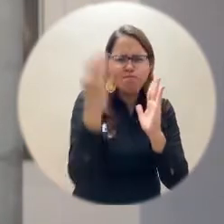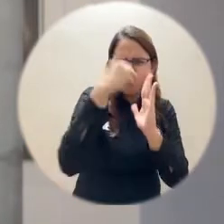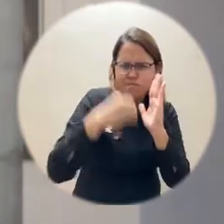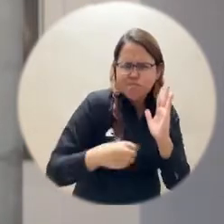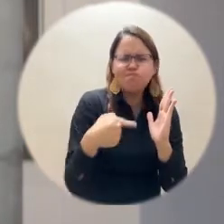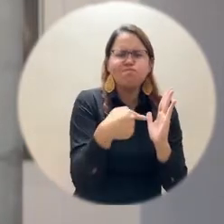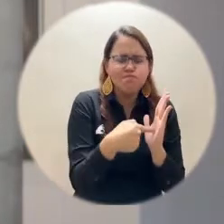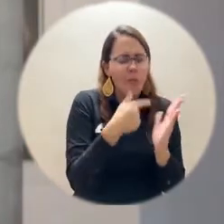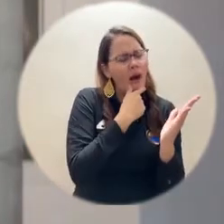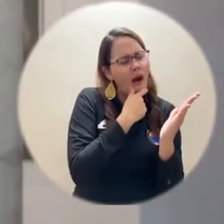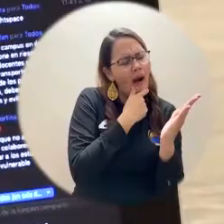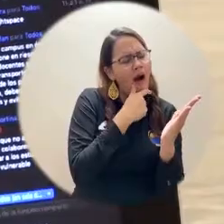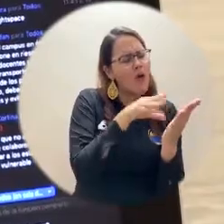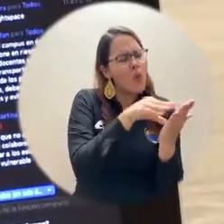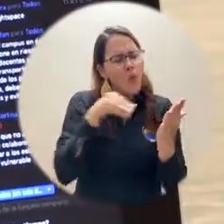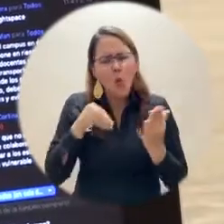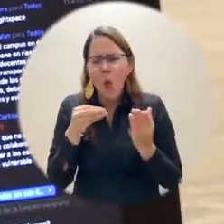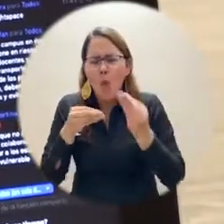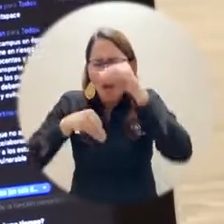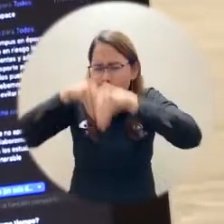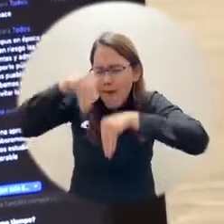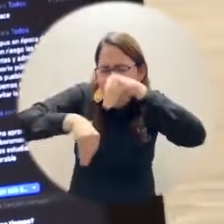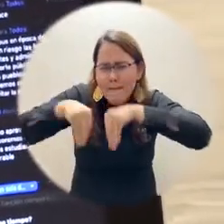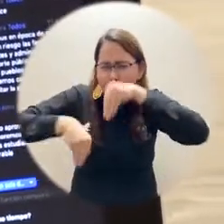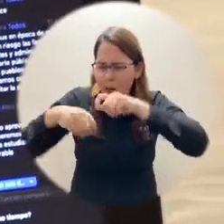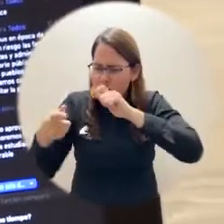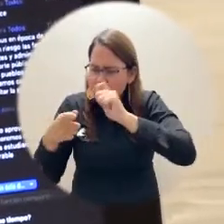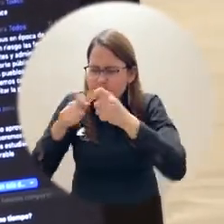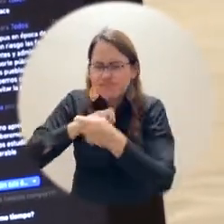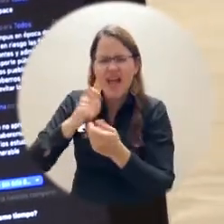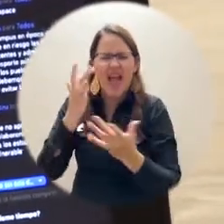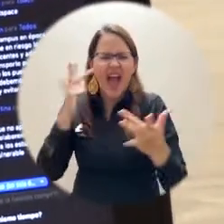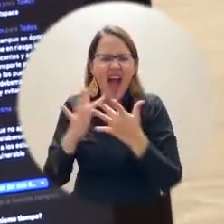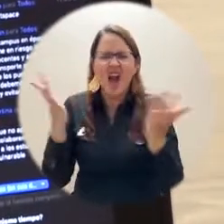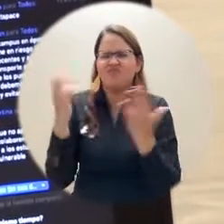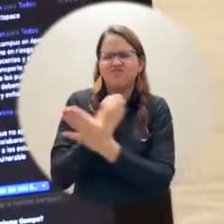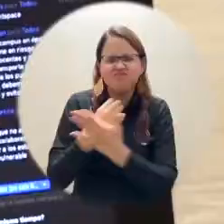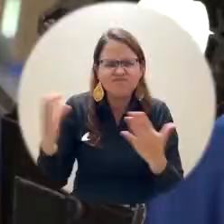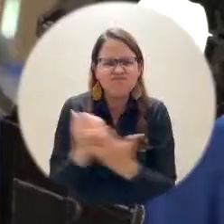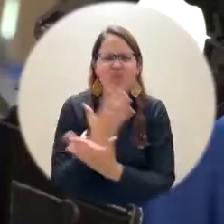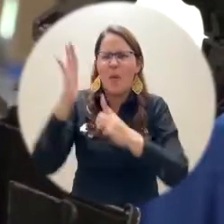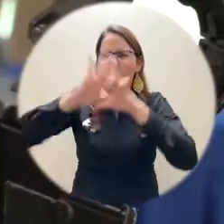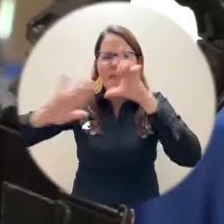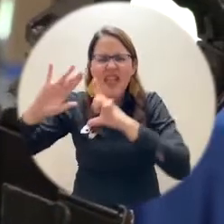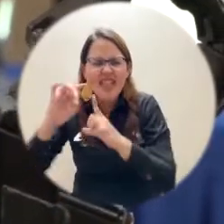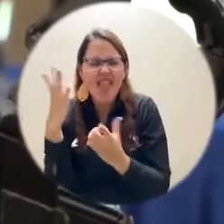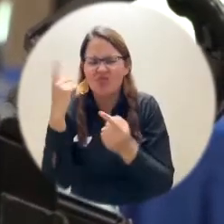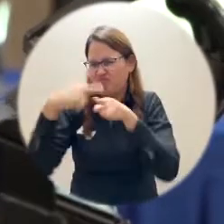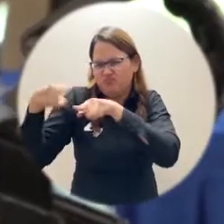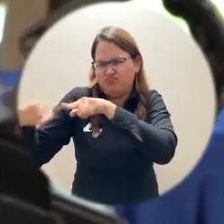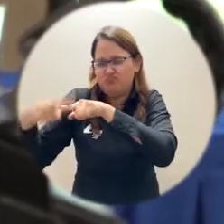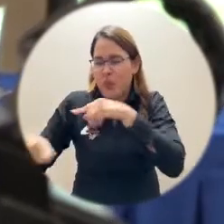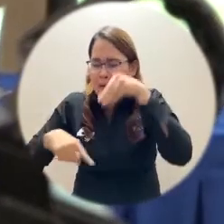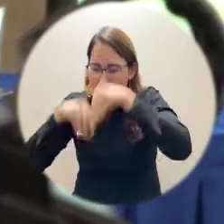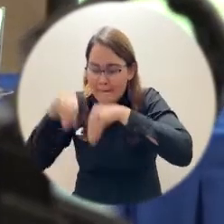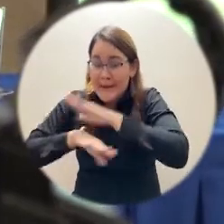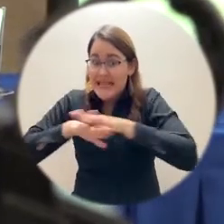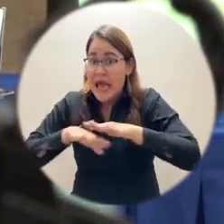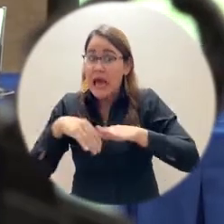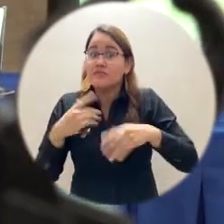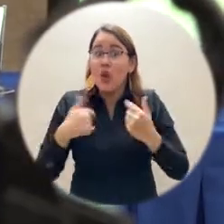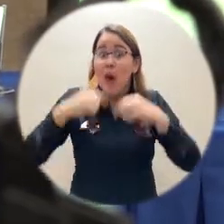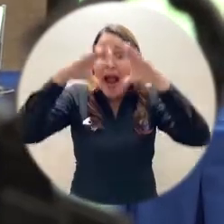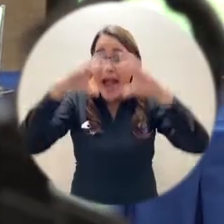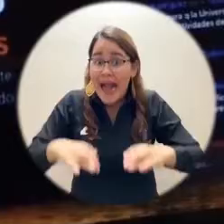y que los pueda crear para que los envíe al estudiante antes de la clase. Y en el espacio de encuentro, ya el docente antes